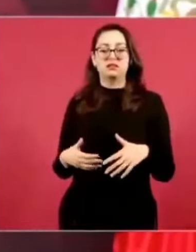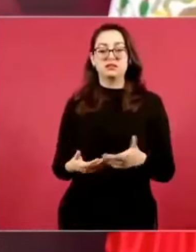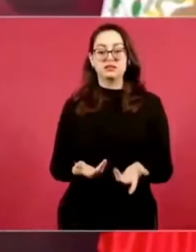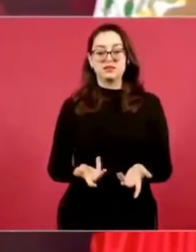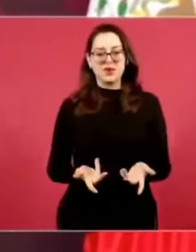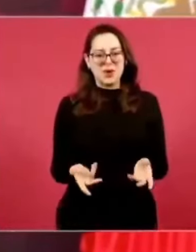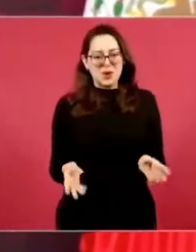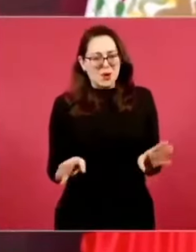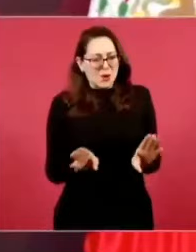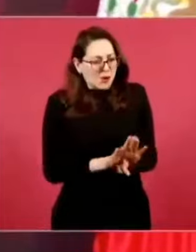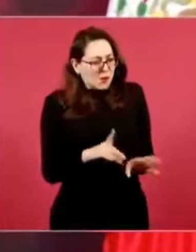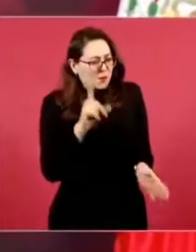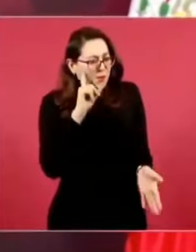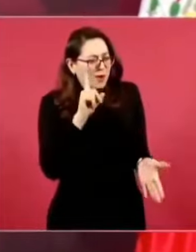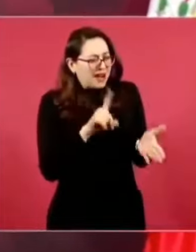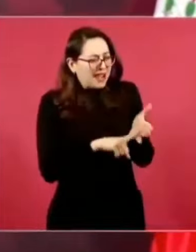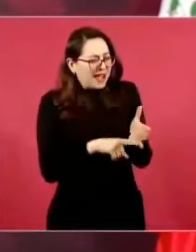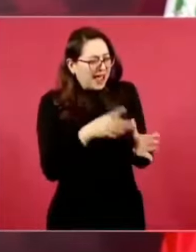por un túnel.